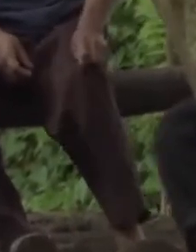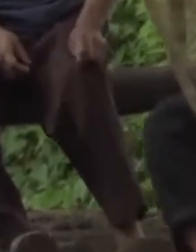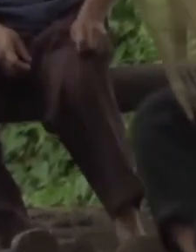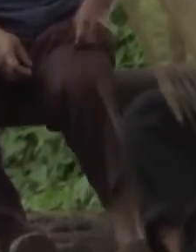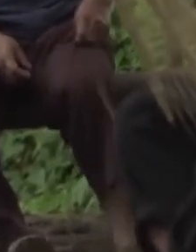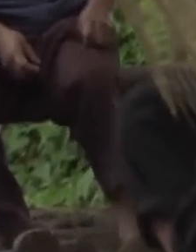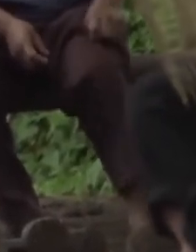Gracias.